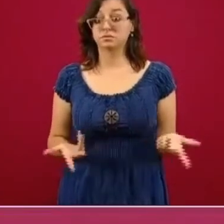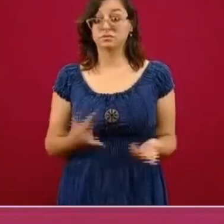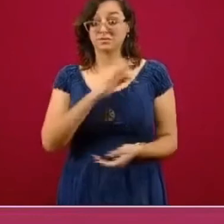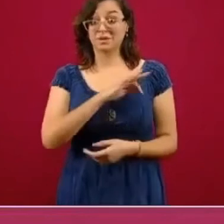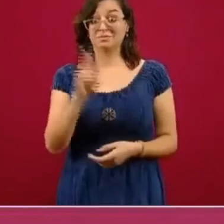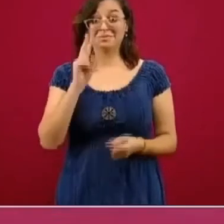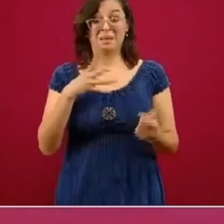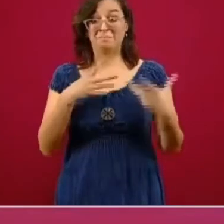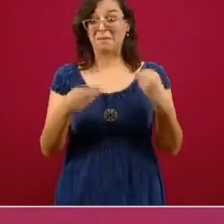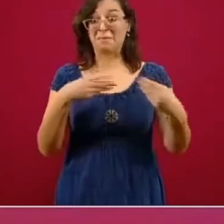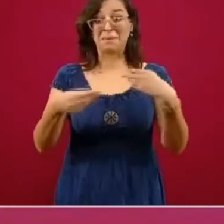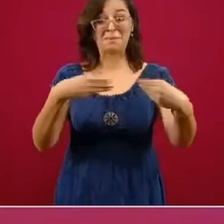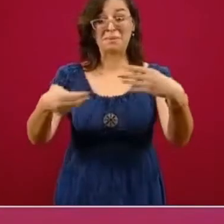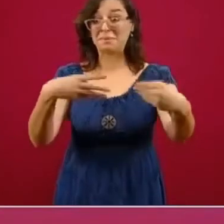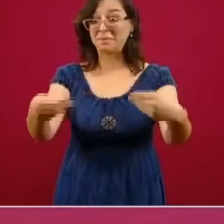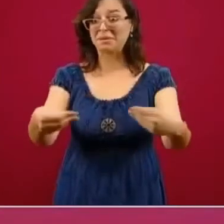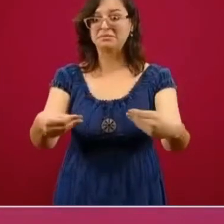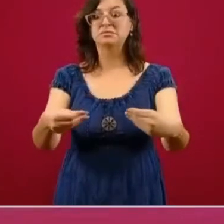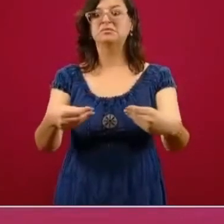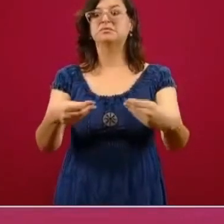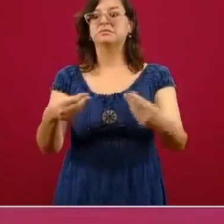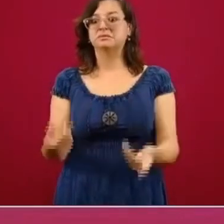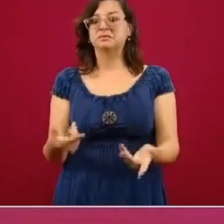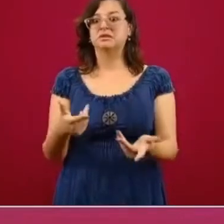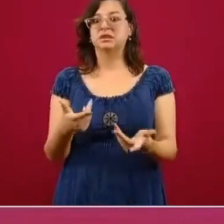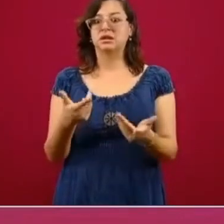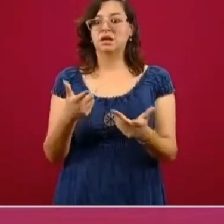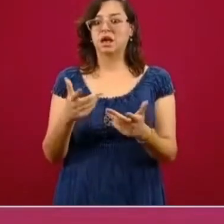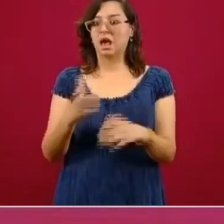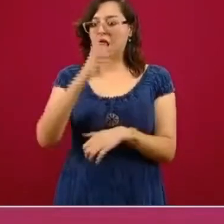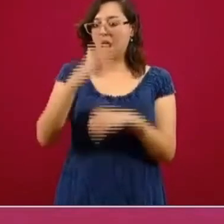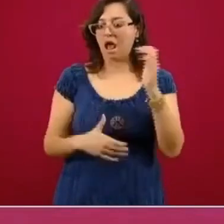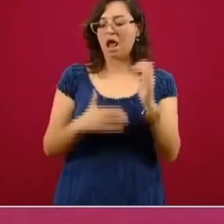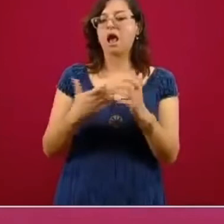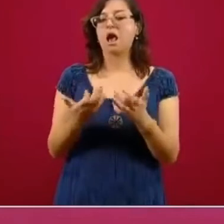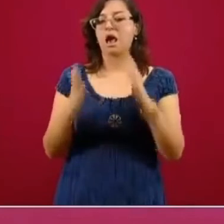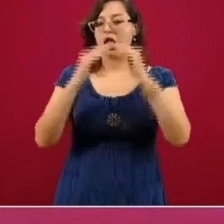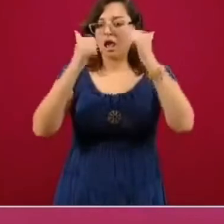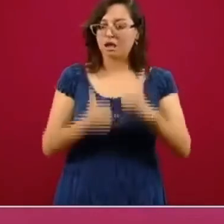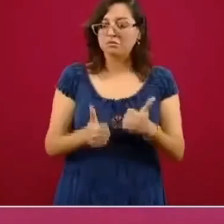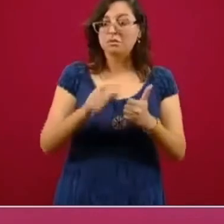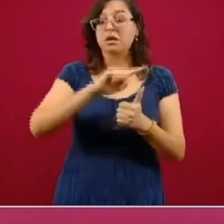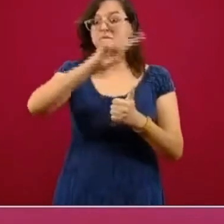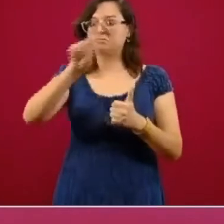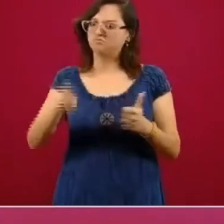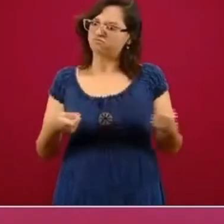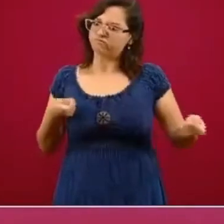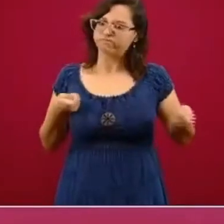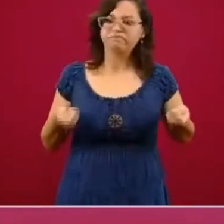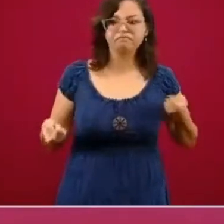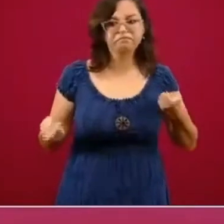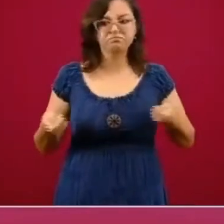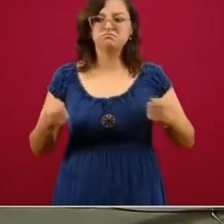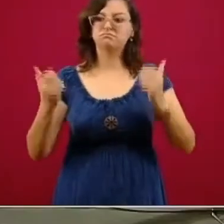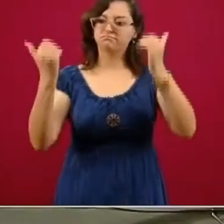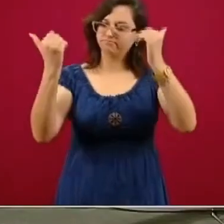con una importante transmisión inmediatamente después de la jornada, cuando concluyó la jornada de sana distancia, pero lograron bajar el